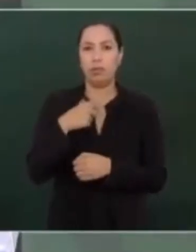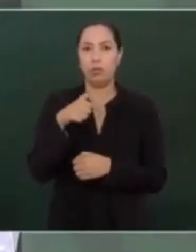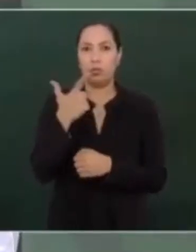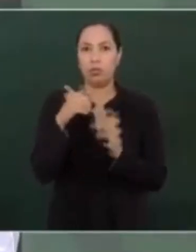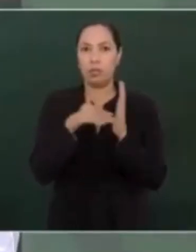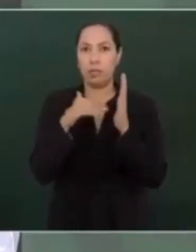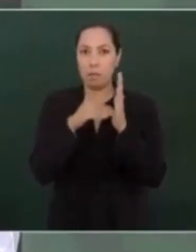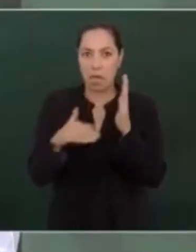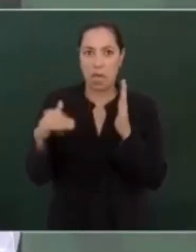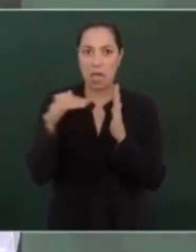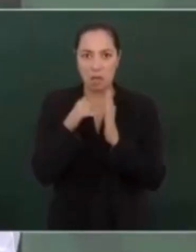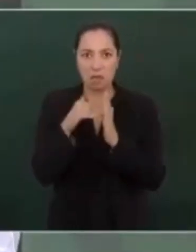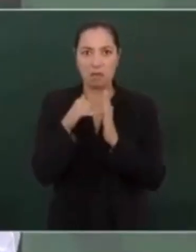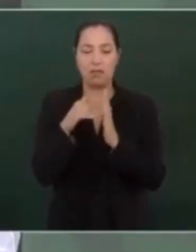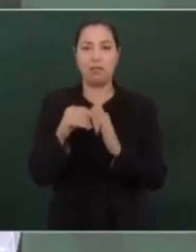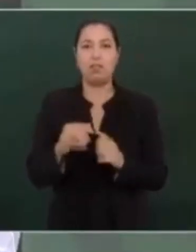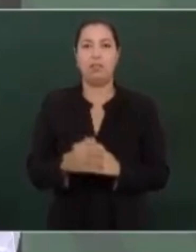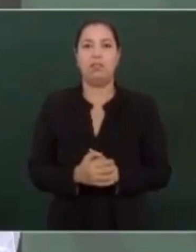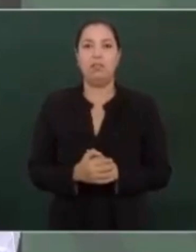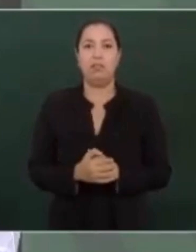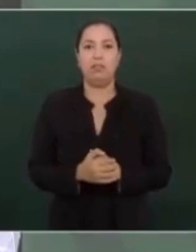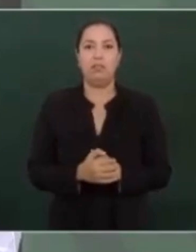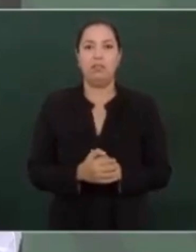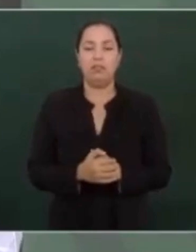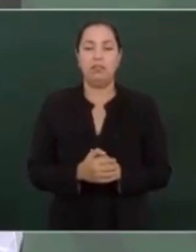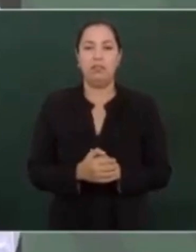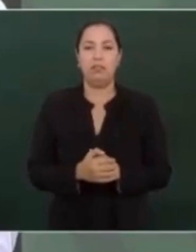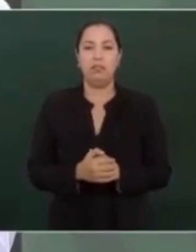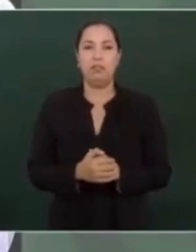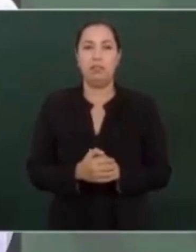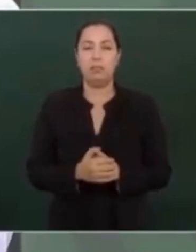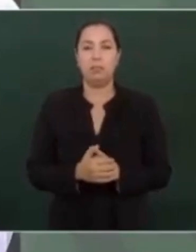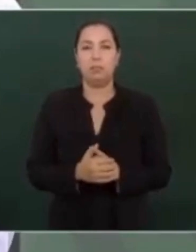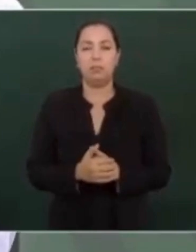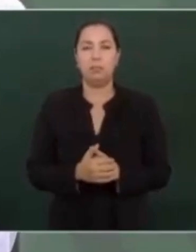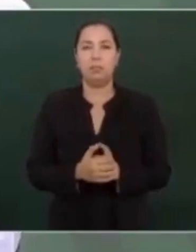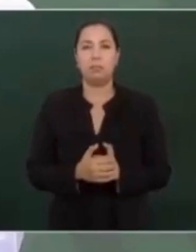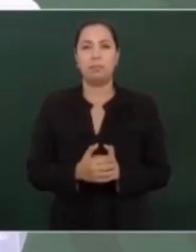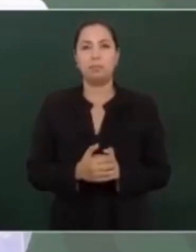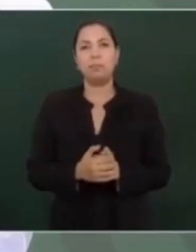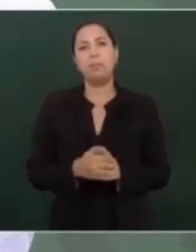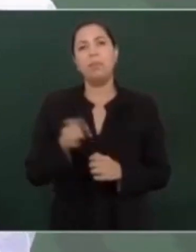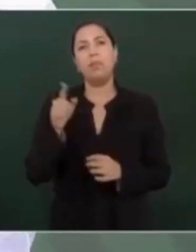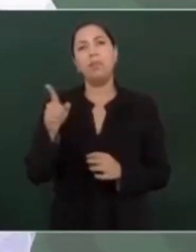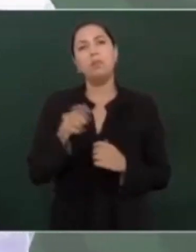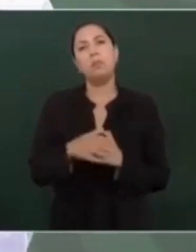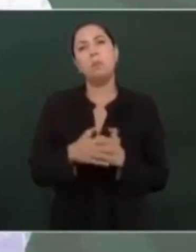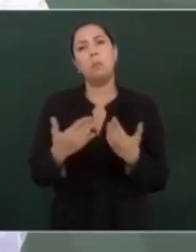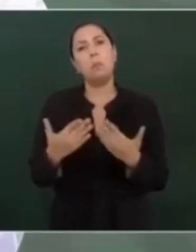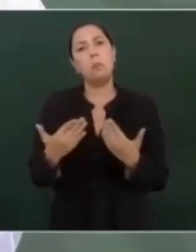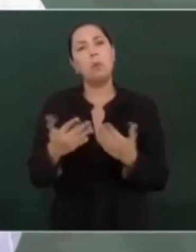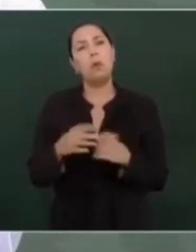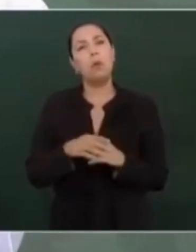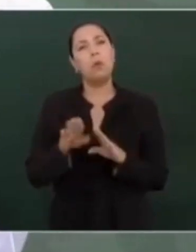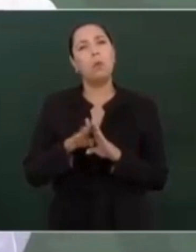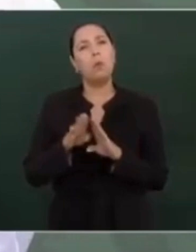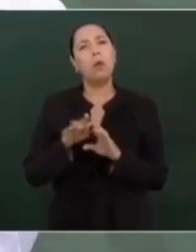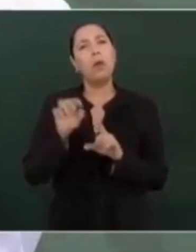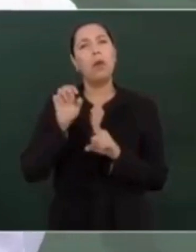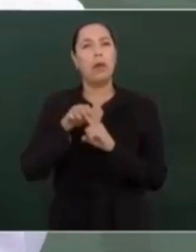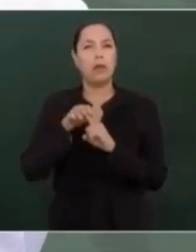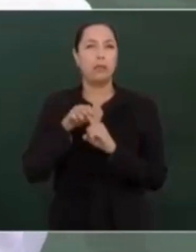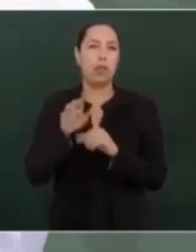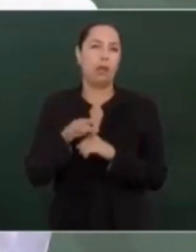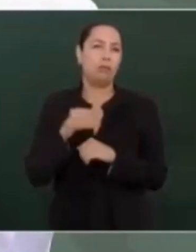engañados con abogados